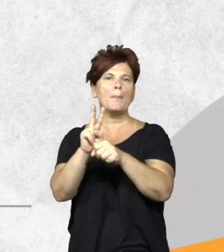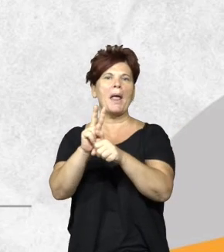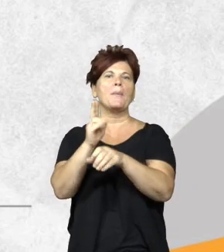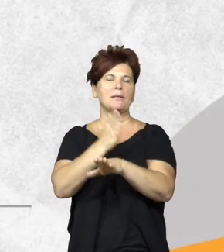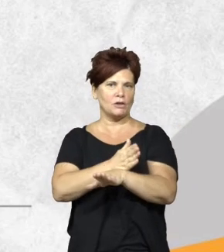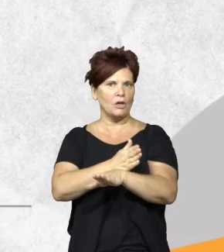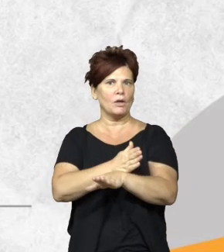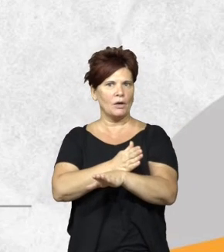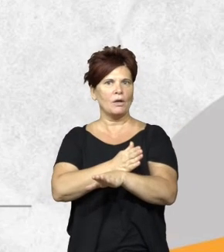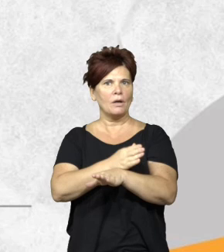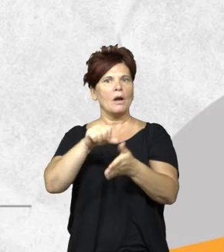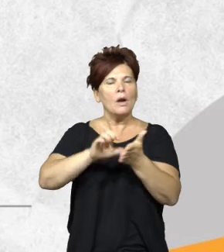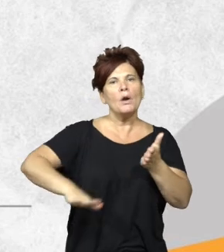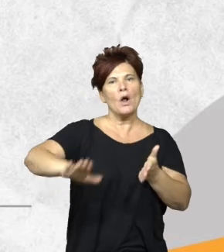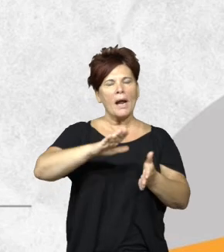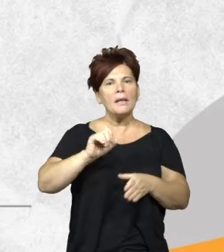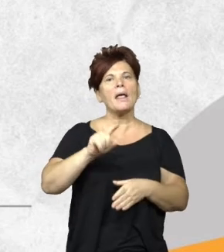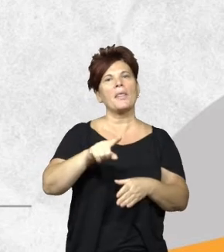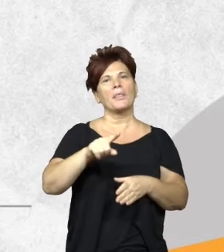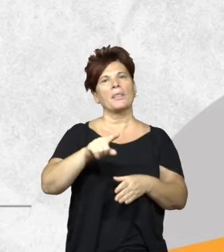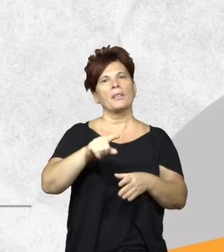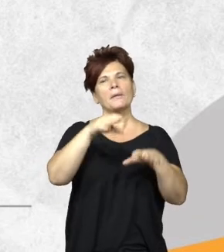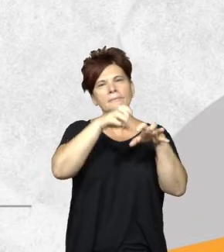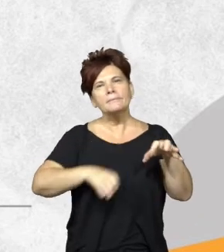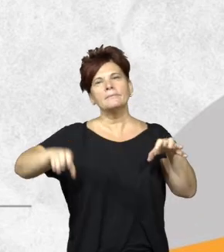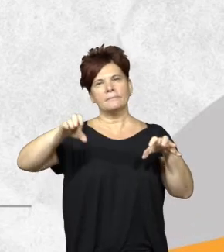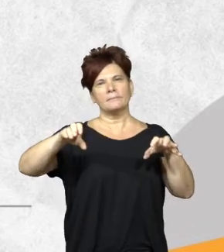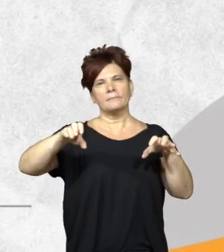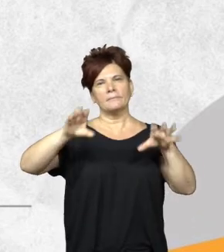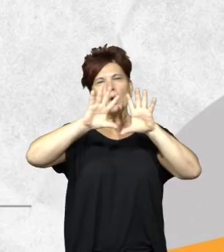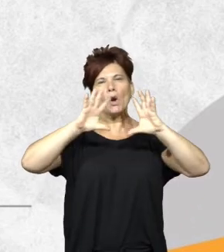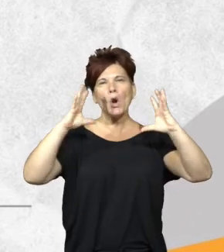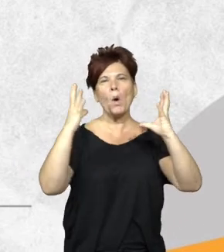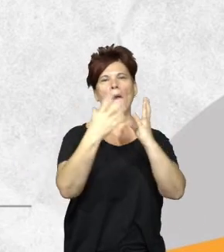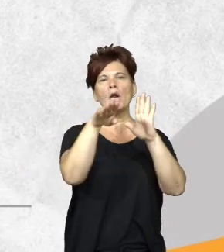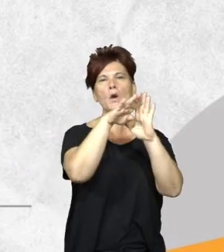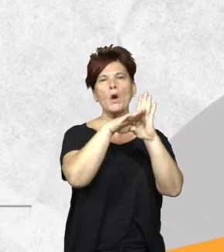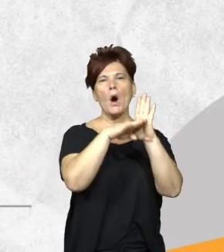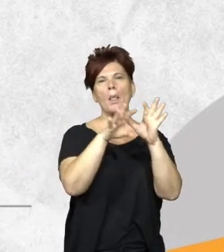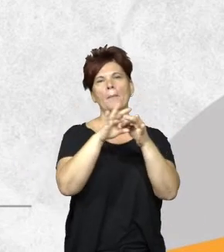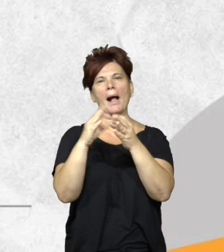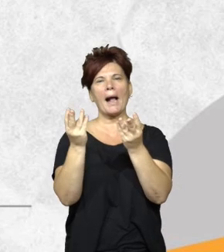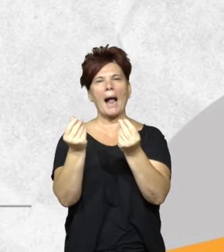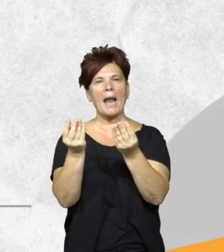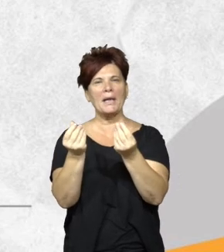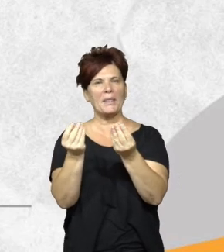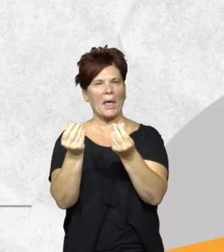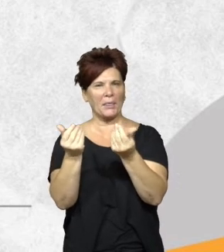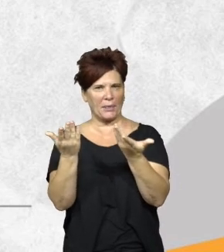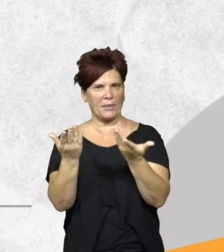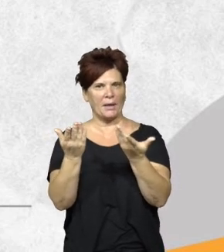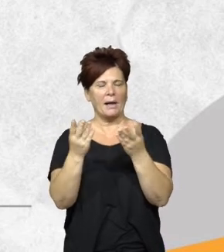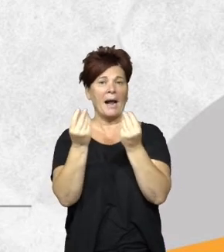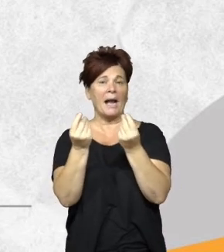la certificación Local Gap es una rama de Global Gap que son normas de calidad tal vez ustedes la conocen son normas de calidad